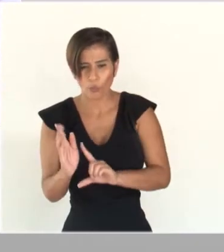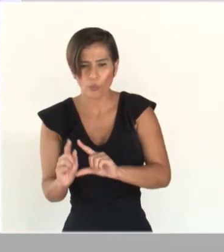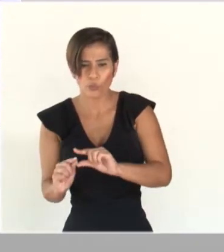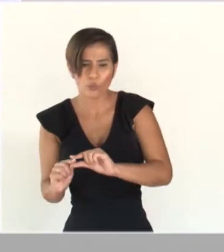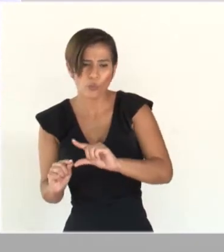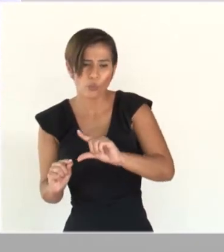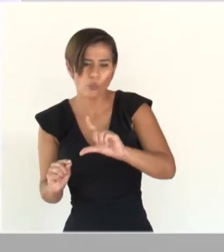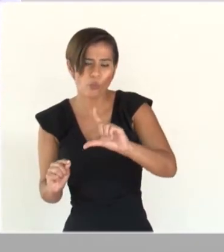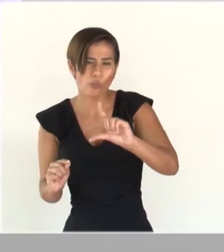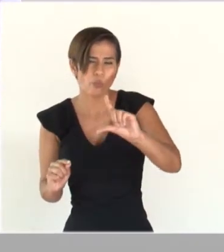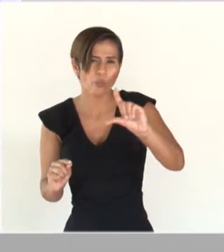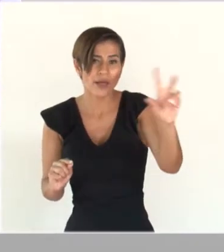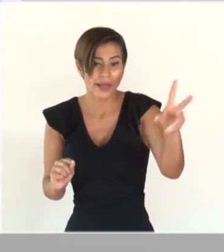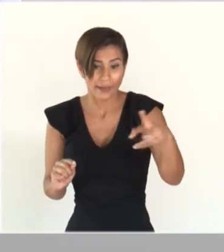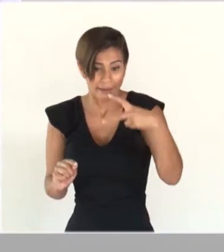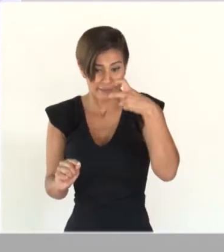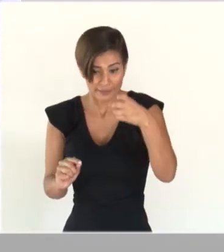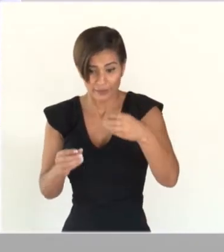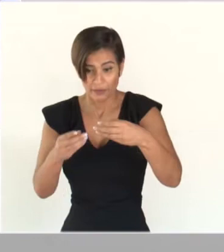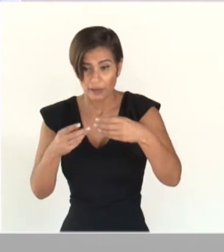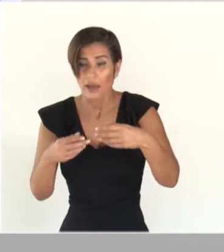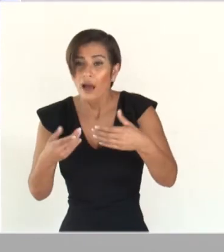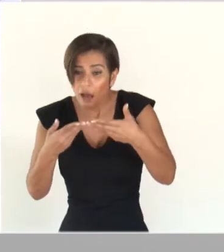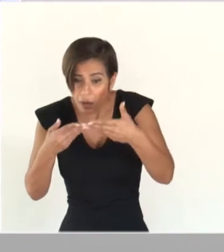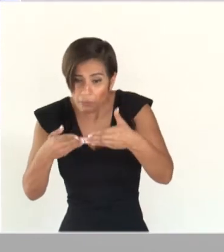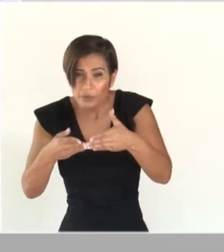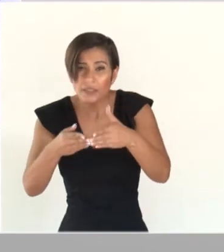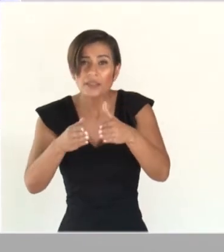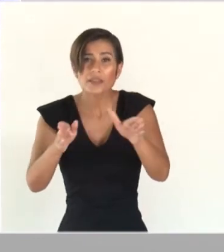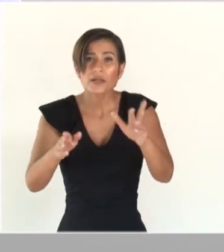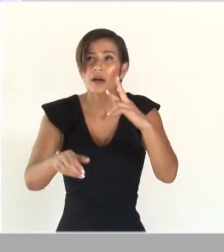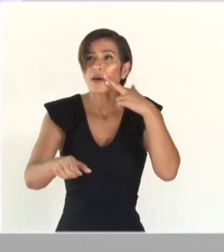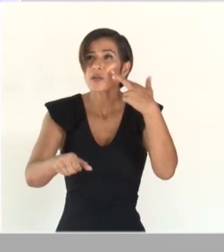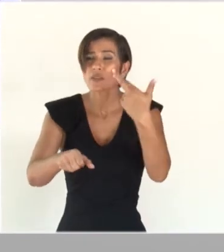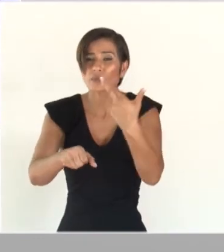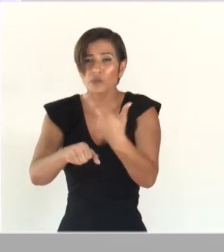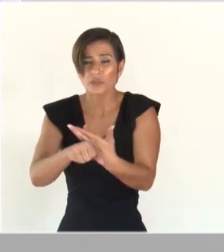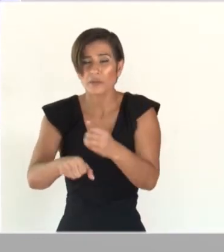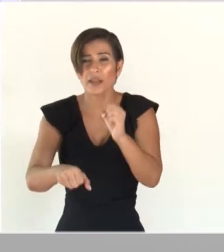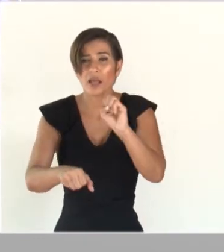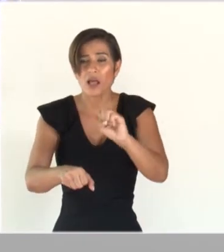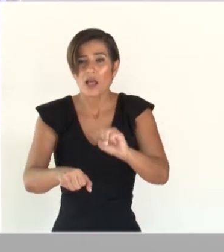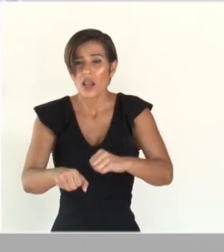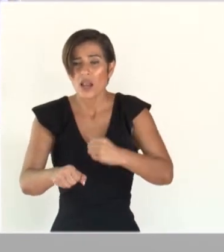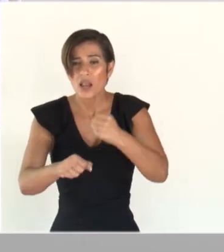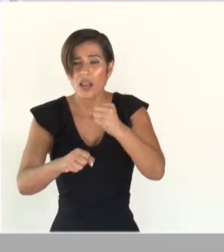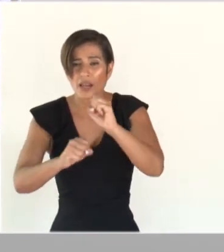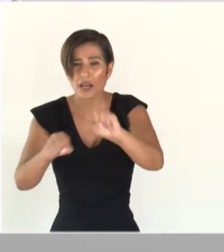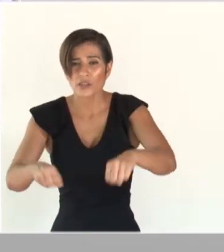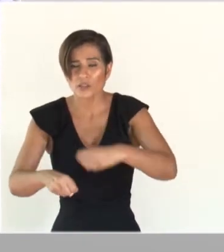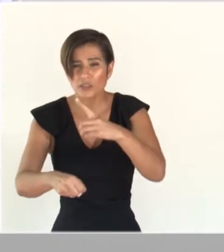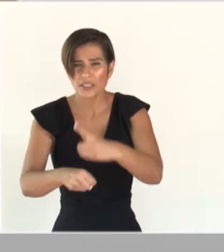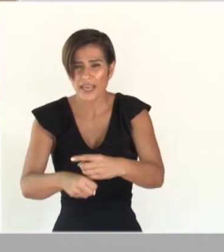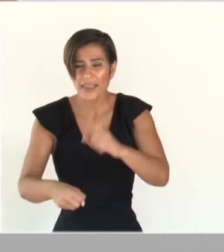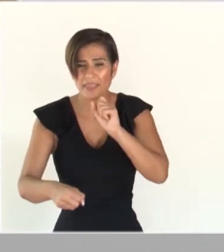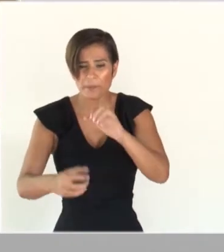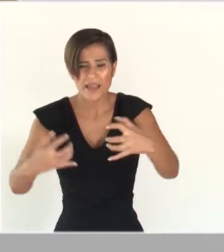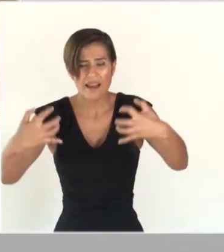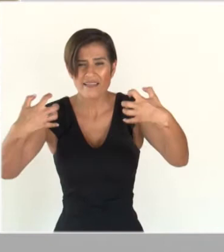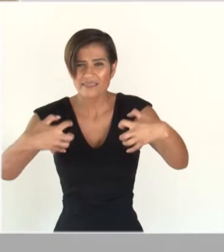Esta reapertura será en corresponsabilidad con la sociedad y el sector empresarial.